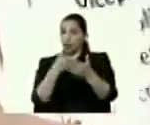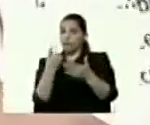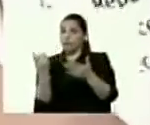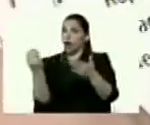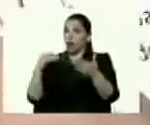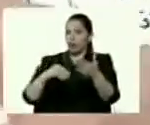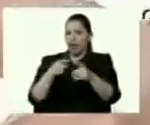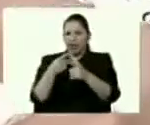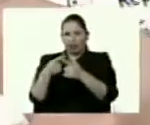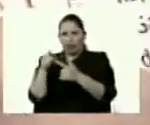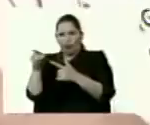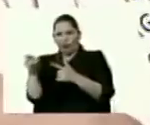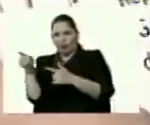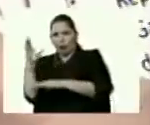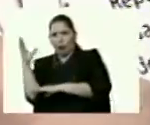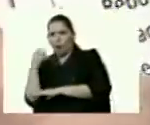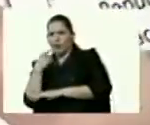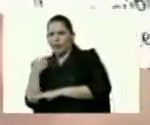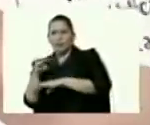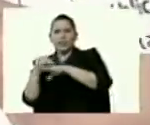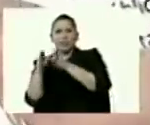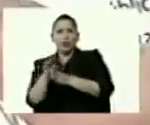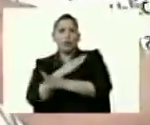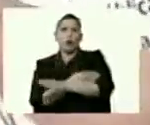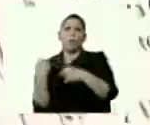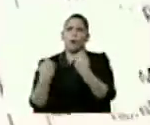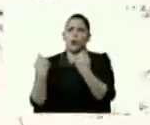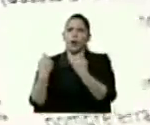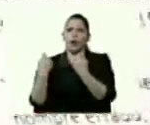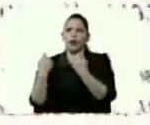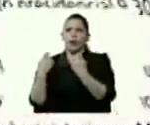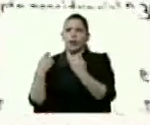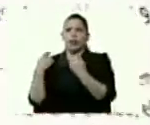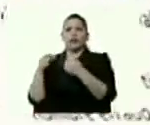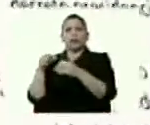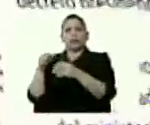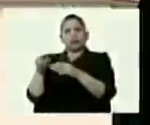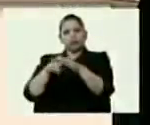ponen Ministerio del Poder Popular para las Relaciones Interiores y Justicia.